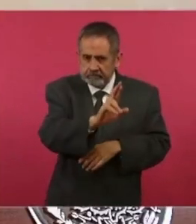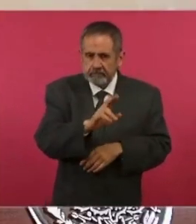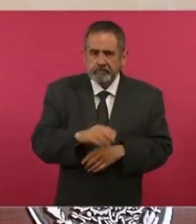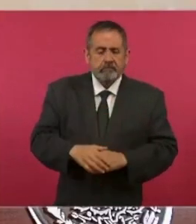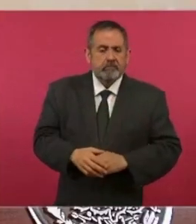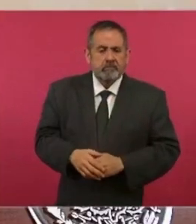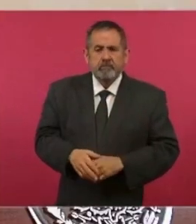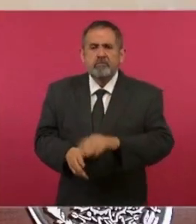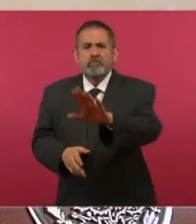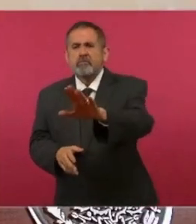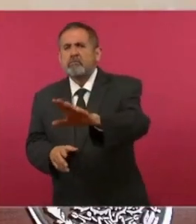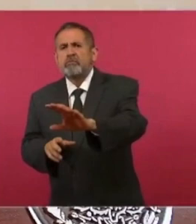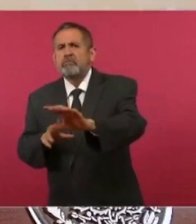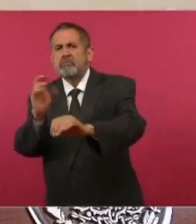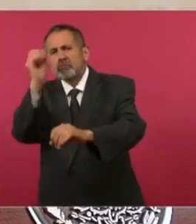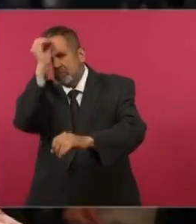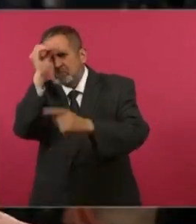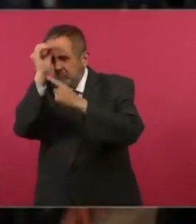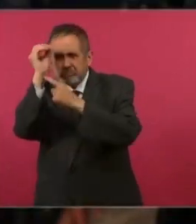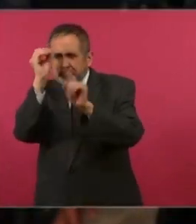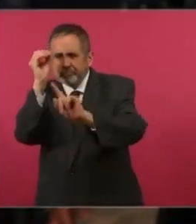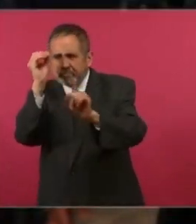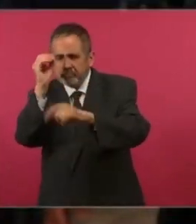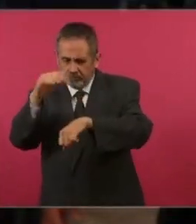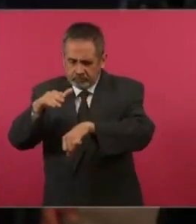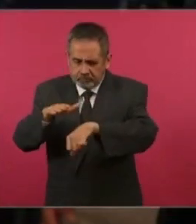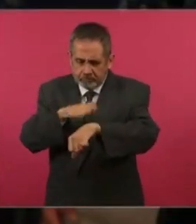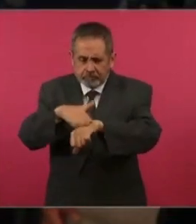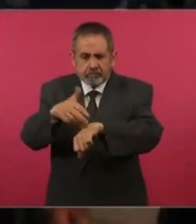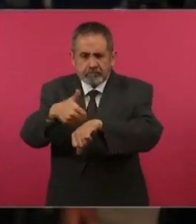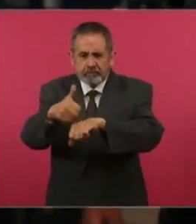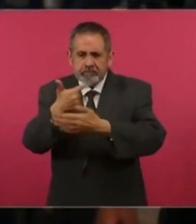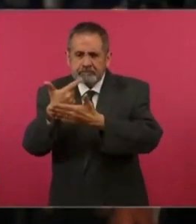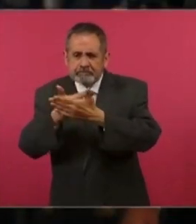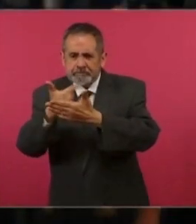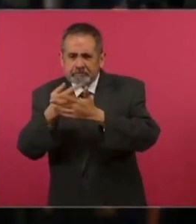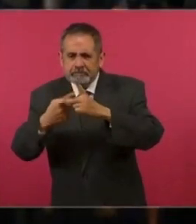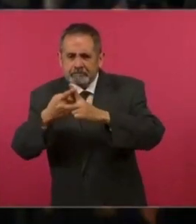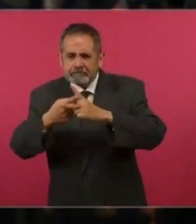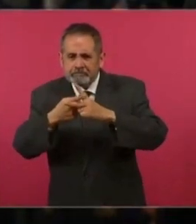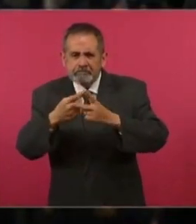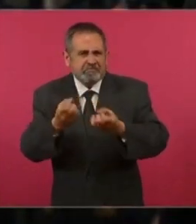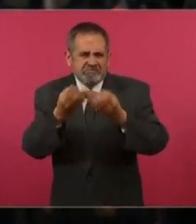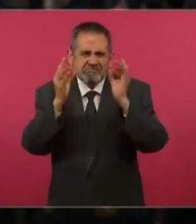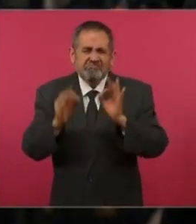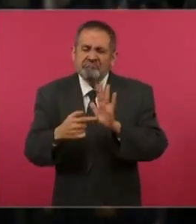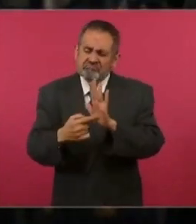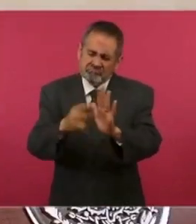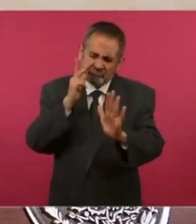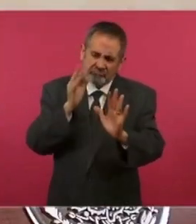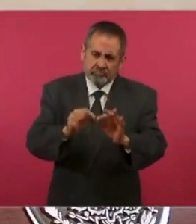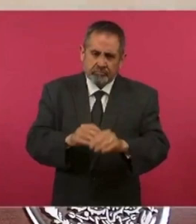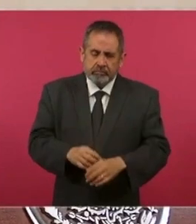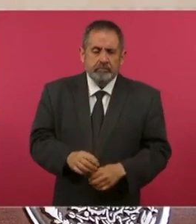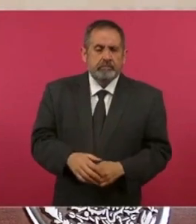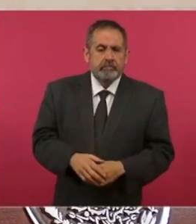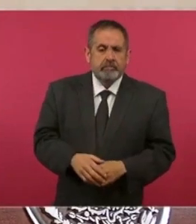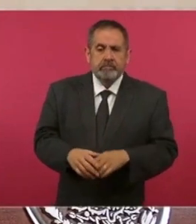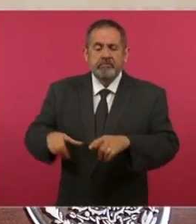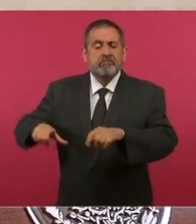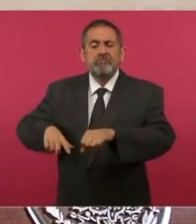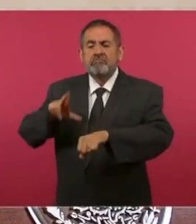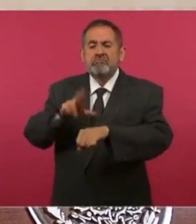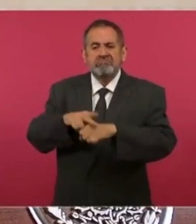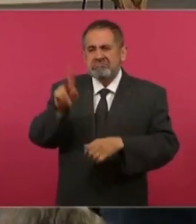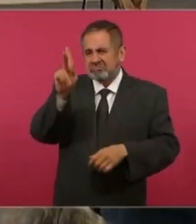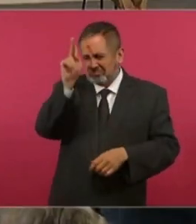No son opiniones, son números, varias de las cosas que aquí mencionaba. Sí, pero por ejemplo en el caso de seguridad. Es el gobernador peor